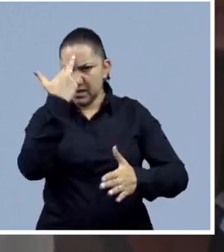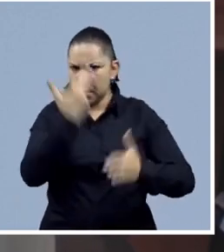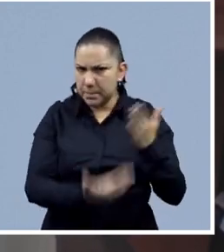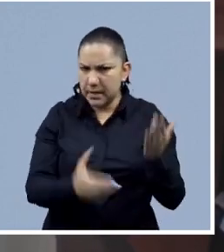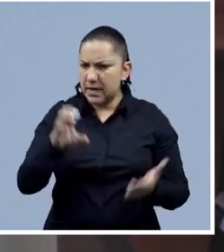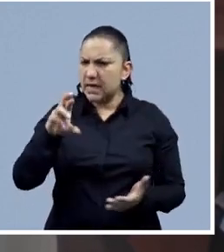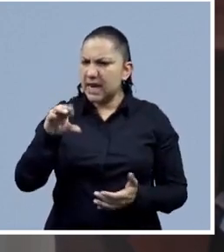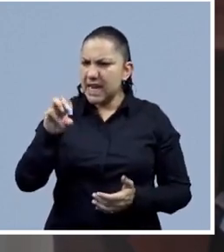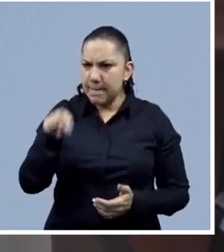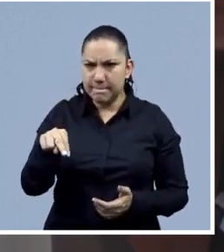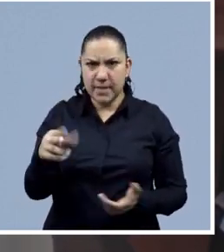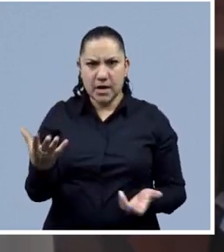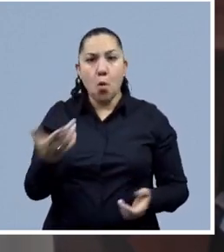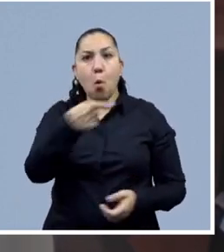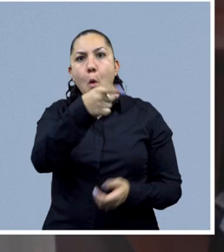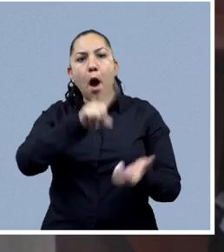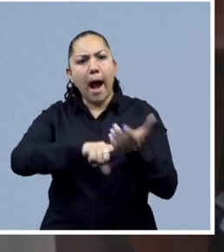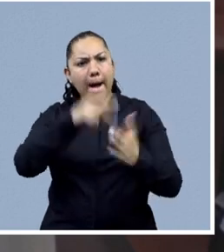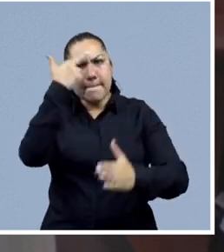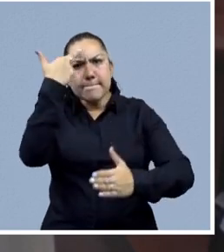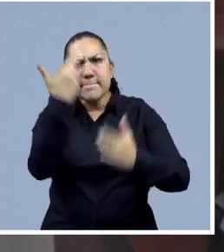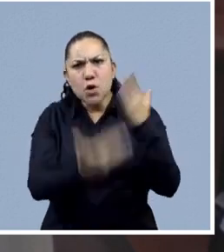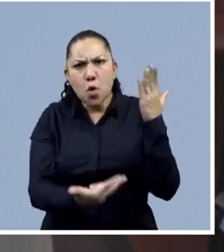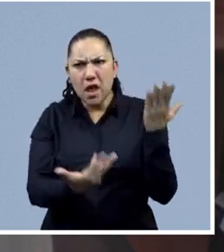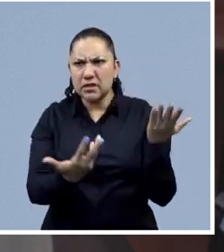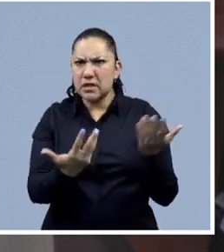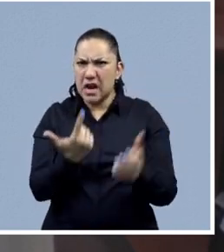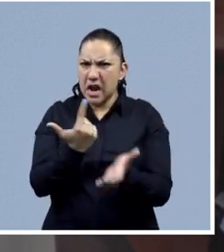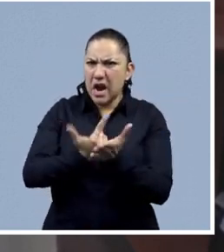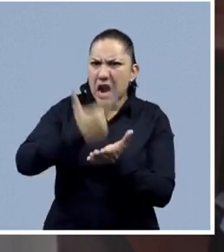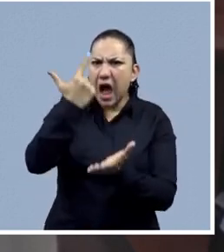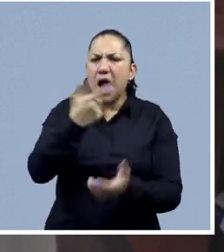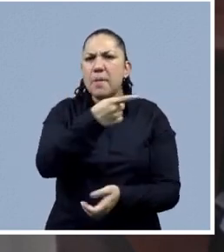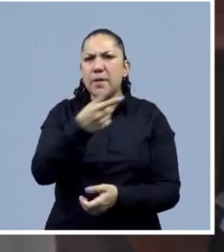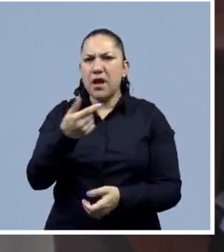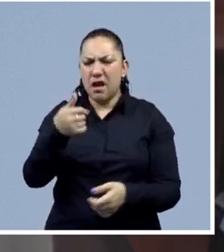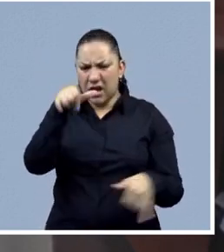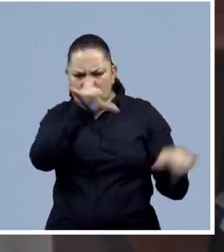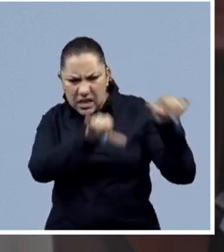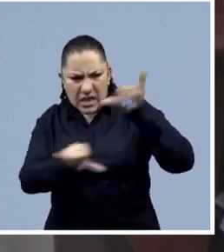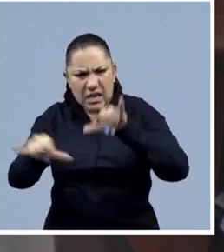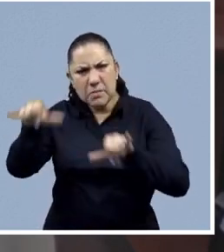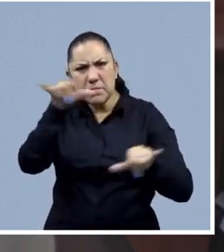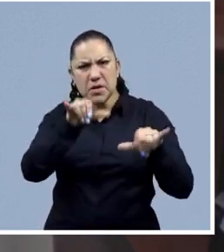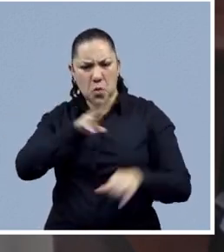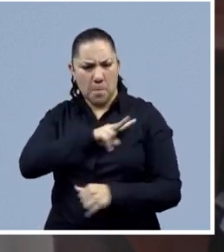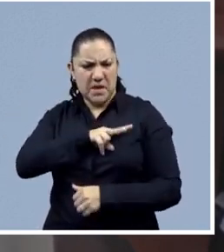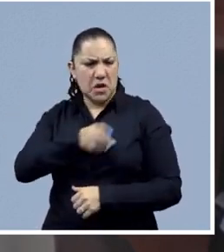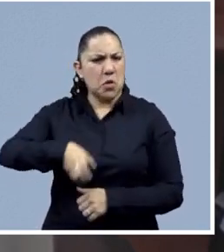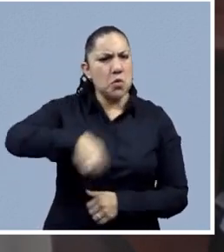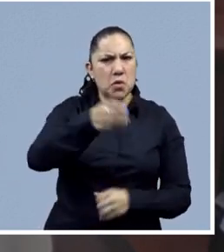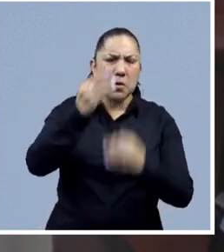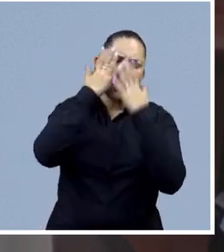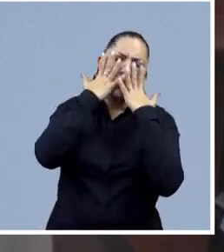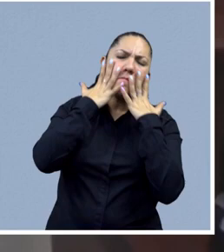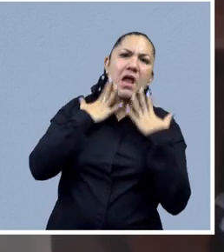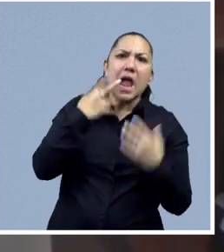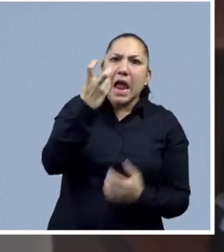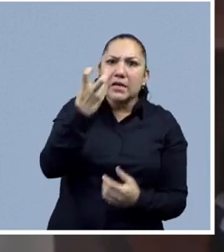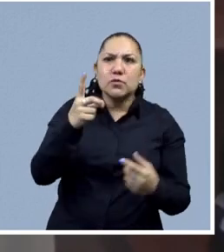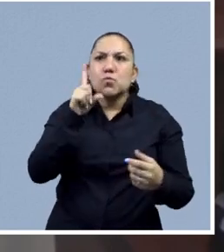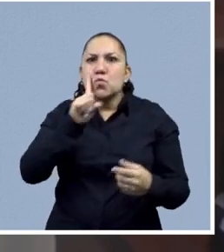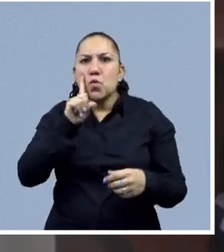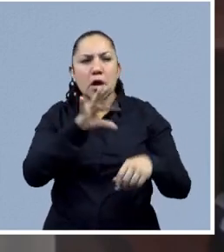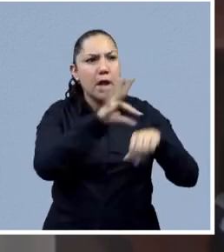con estas quemaduras de ácido, con secuestros, con cosas espantosas que viven las